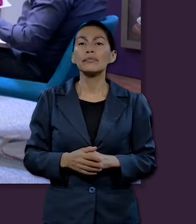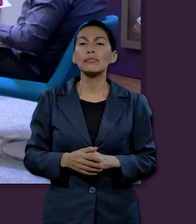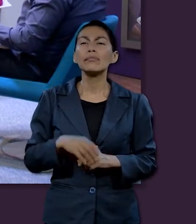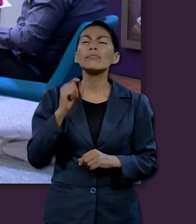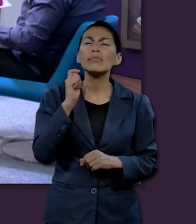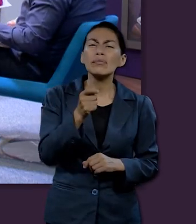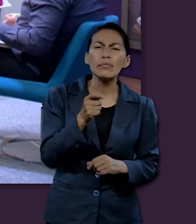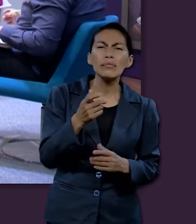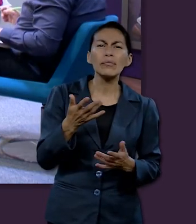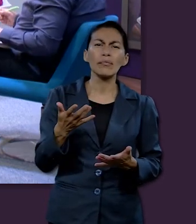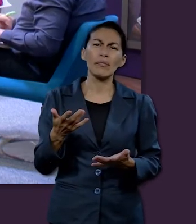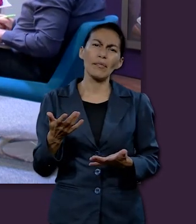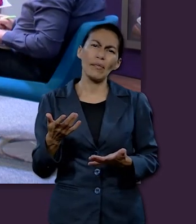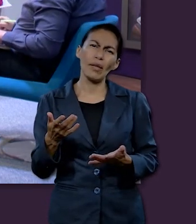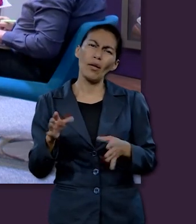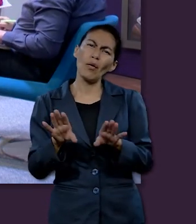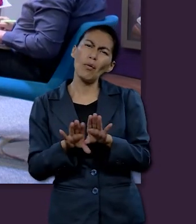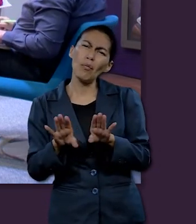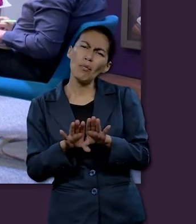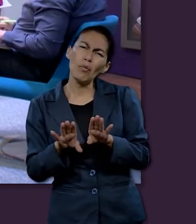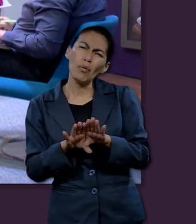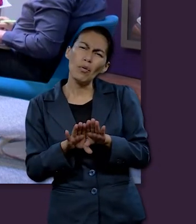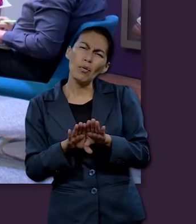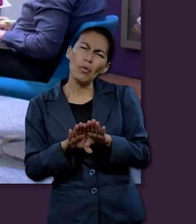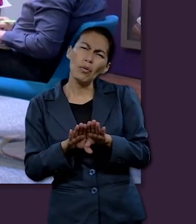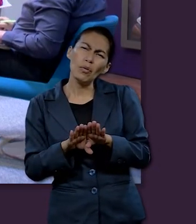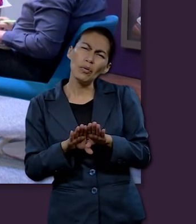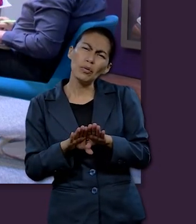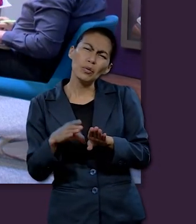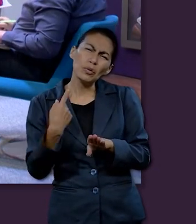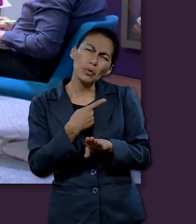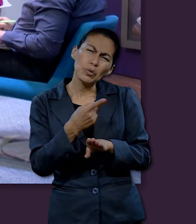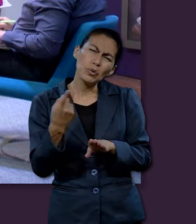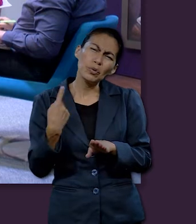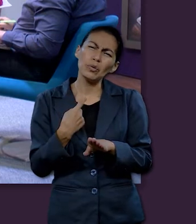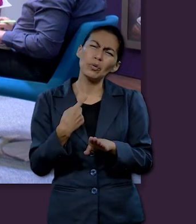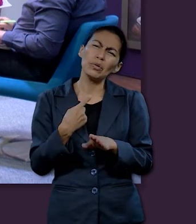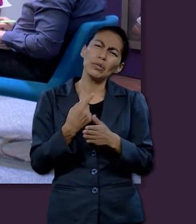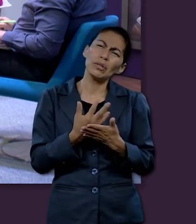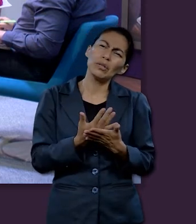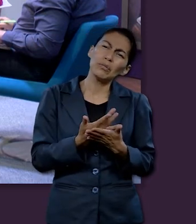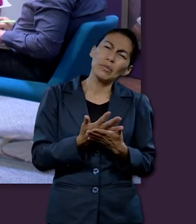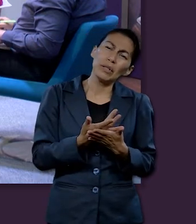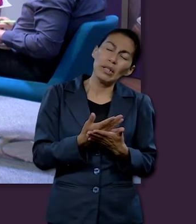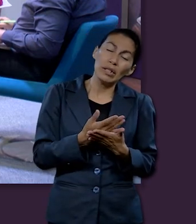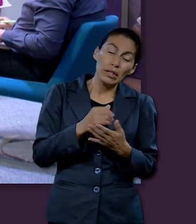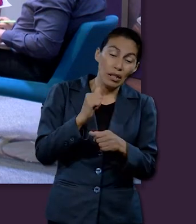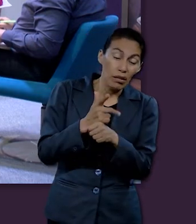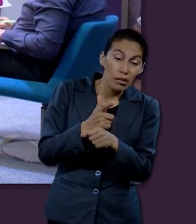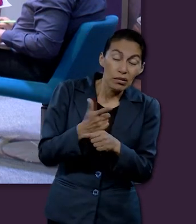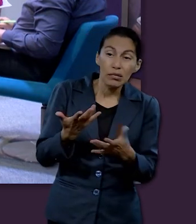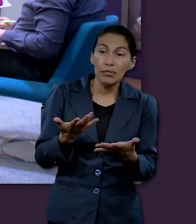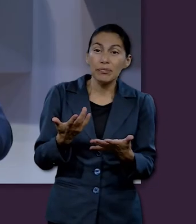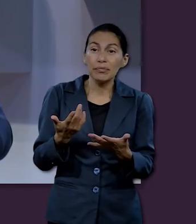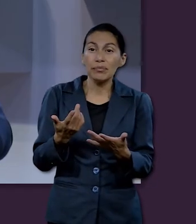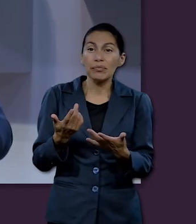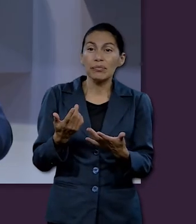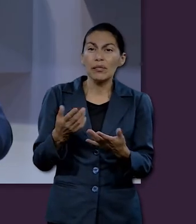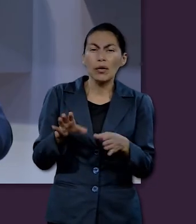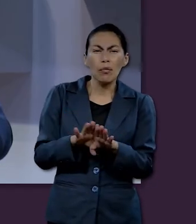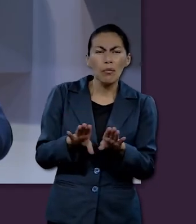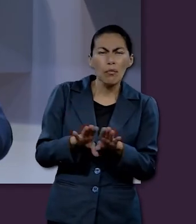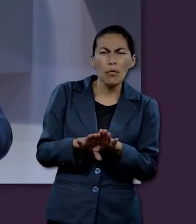es que, ¿qué piensan? ¿Qué motivos de esperanza nosotros podemos identificar